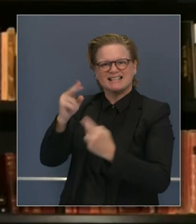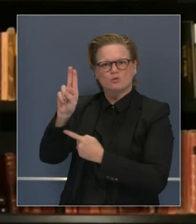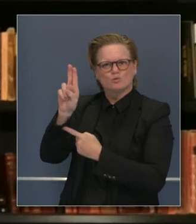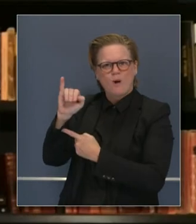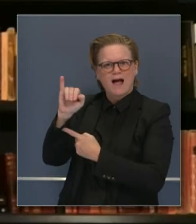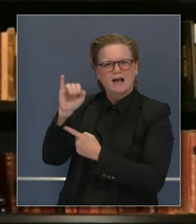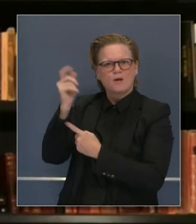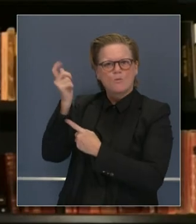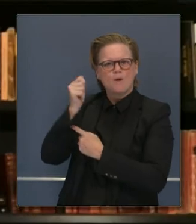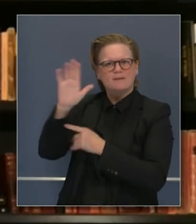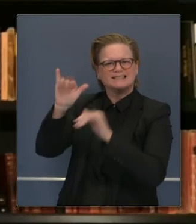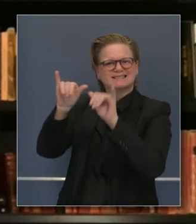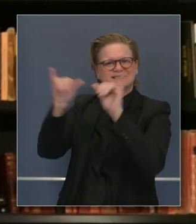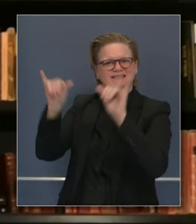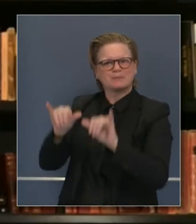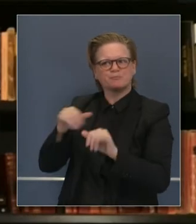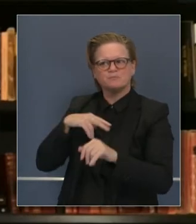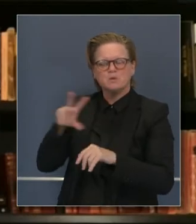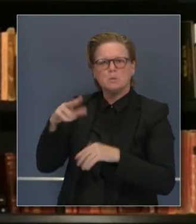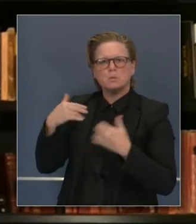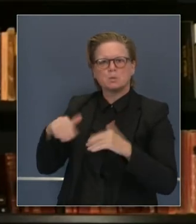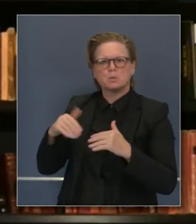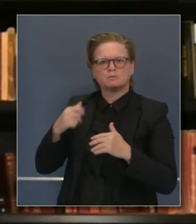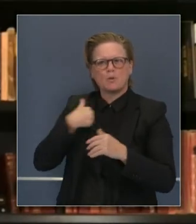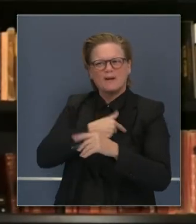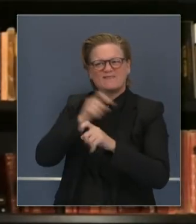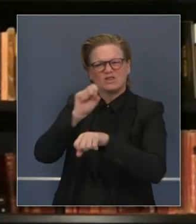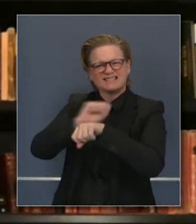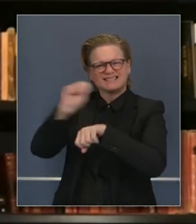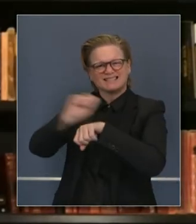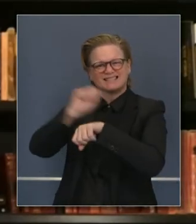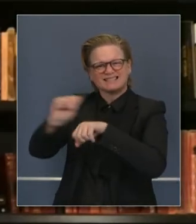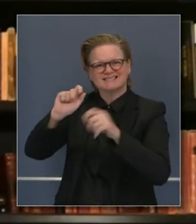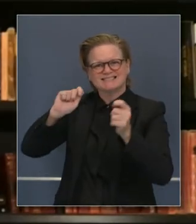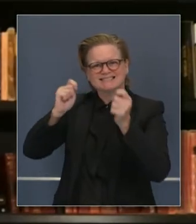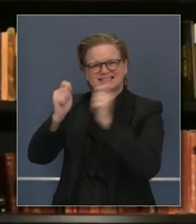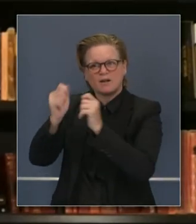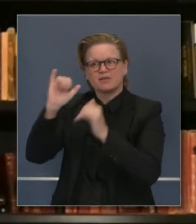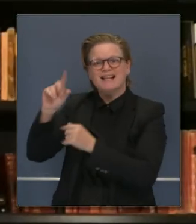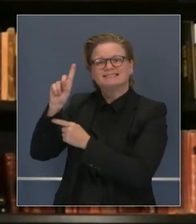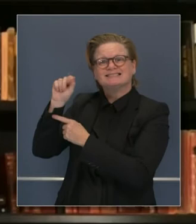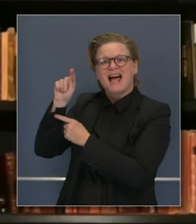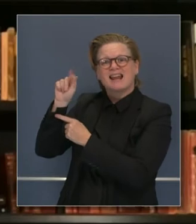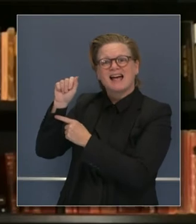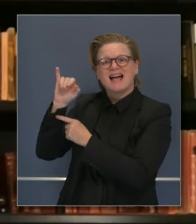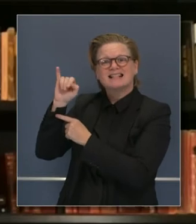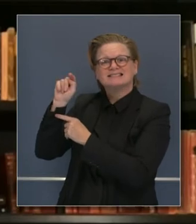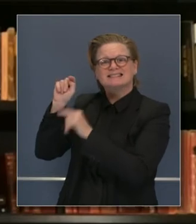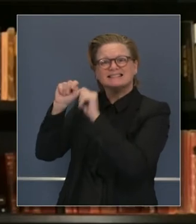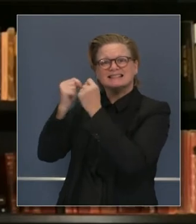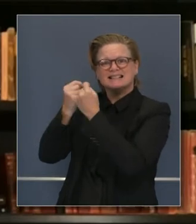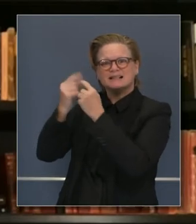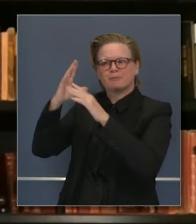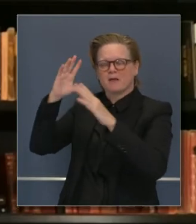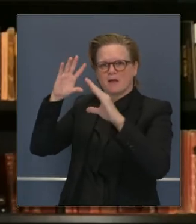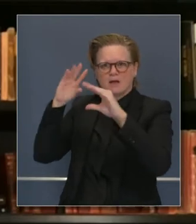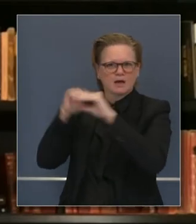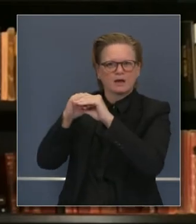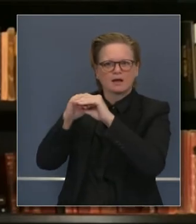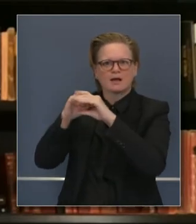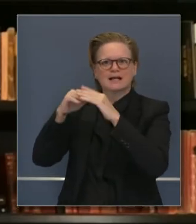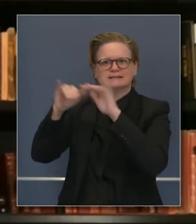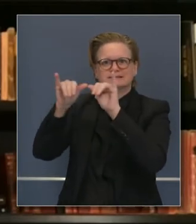nuevas estrategias a largo plazo. Y seguiremos mejorando los sistemas de información